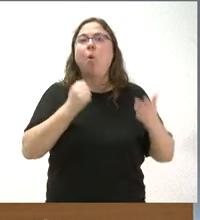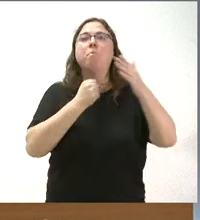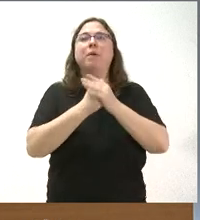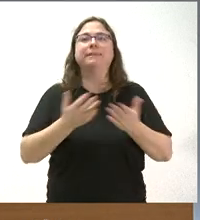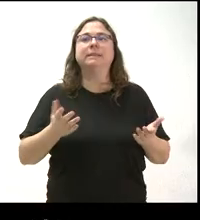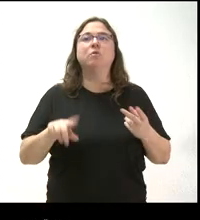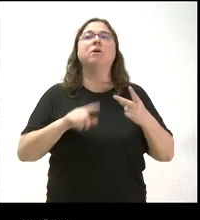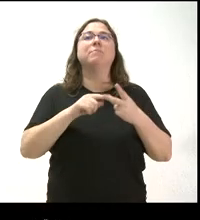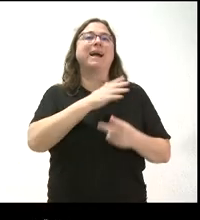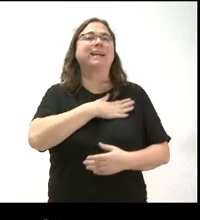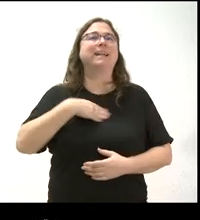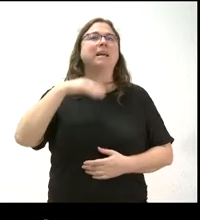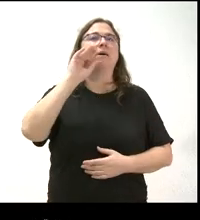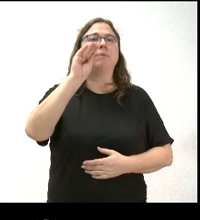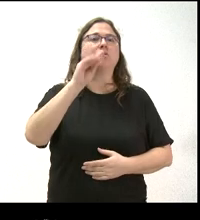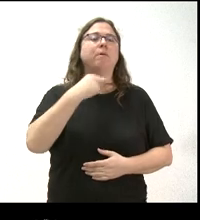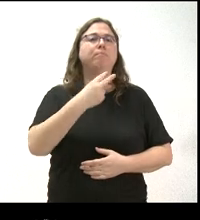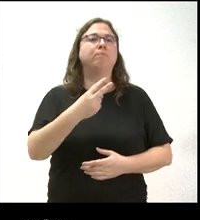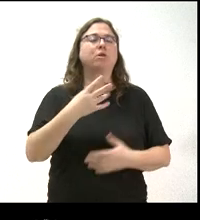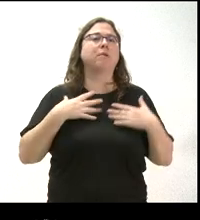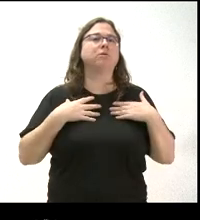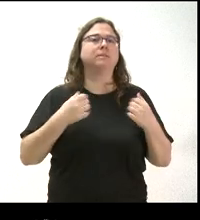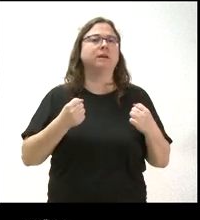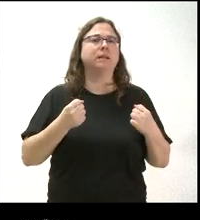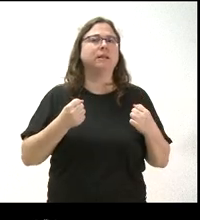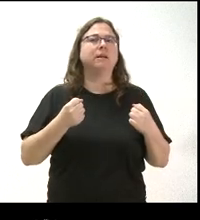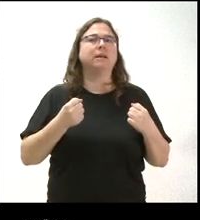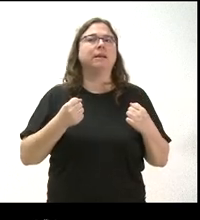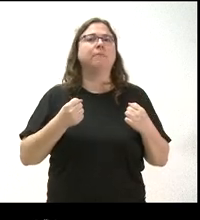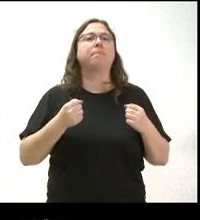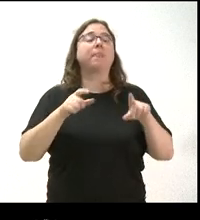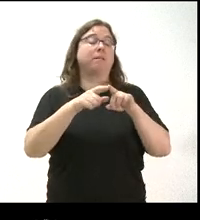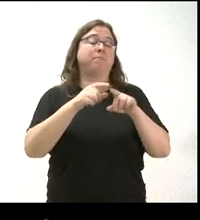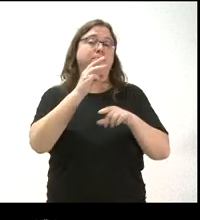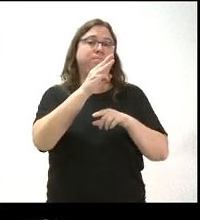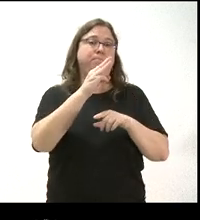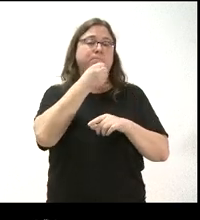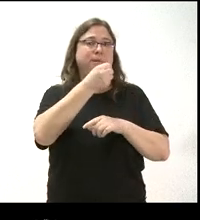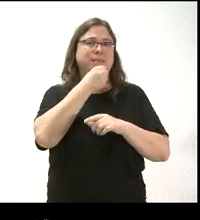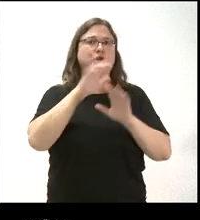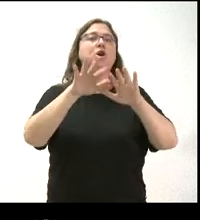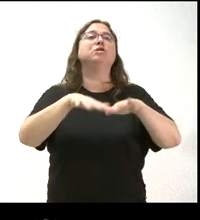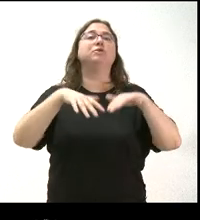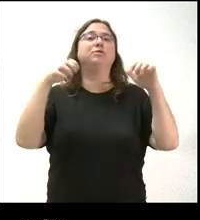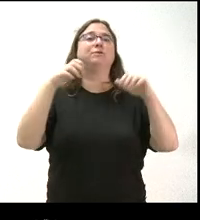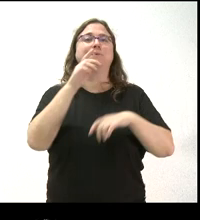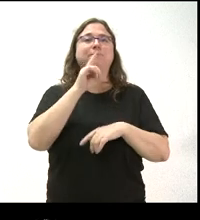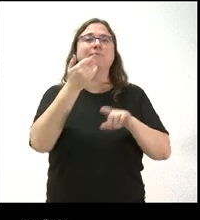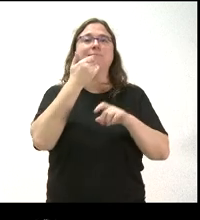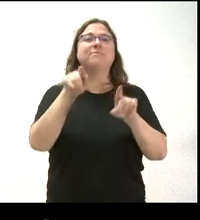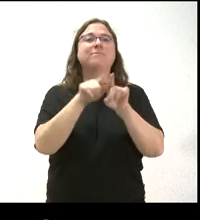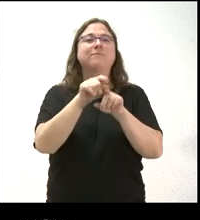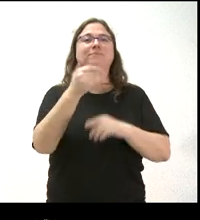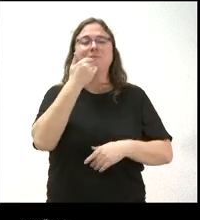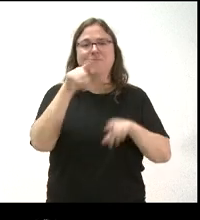Y luego quería preguntarle hoy al portavoz de Sanidad del Partido Socialista en las Cortes. Se dicho que no se va a acudir a ninguna de las mesas que se